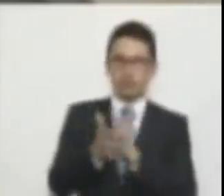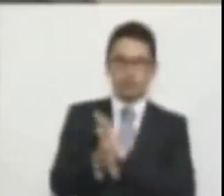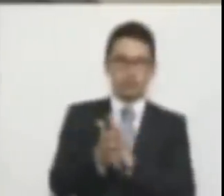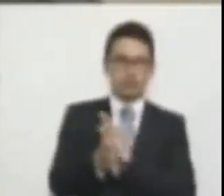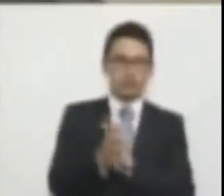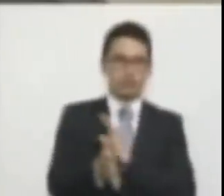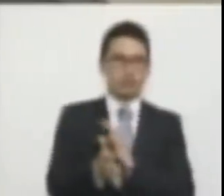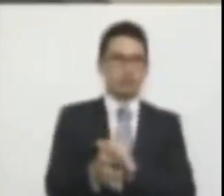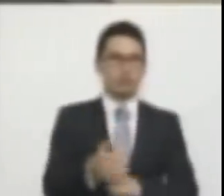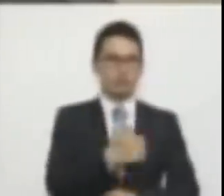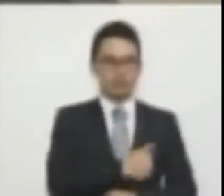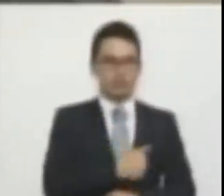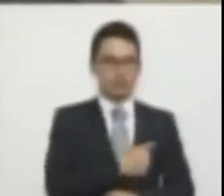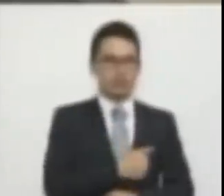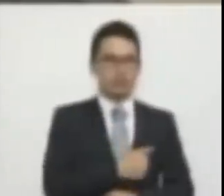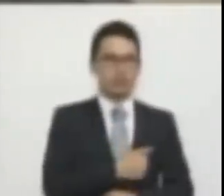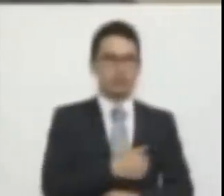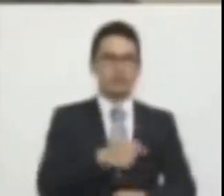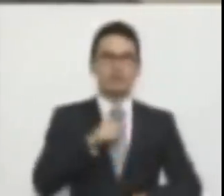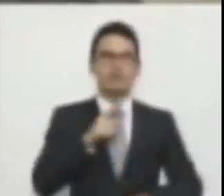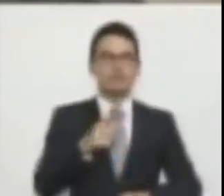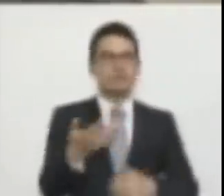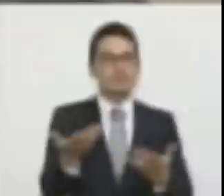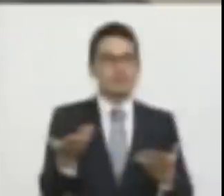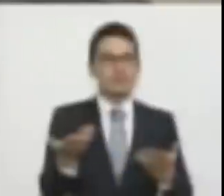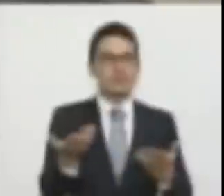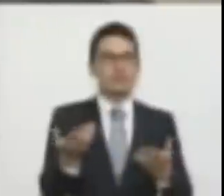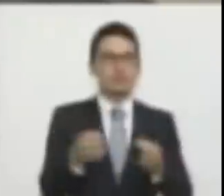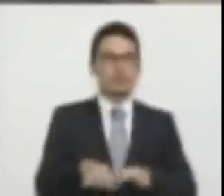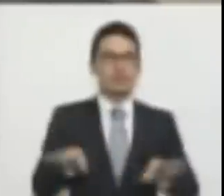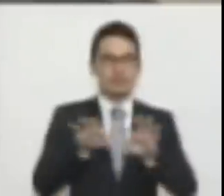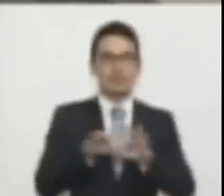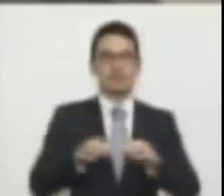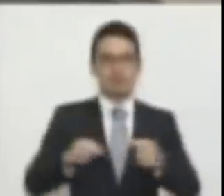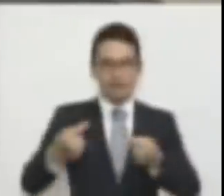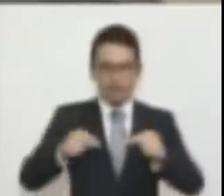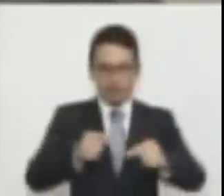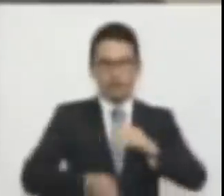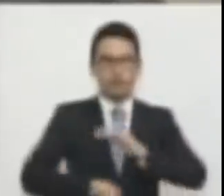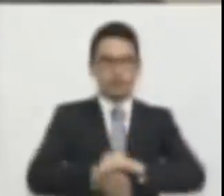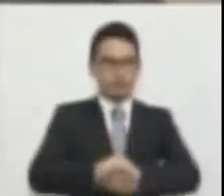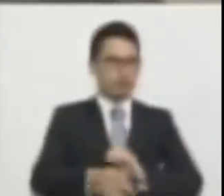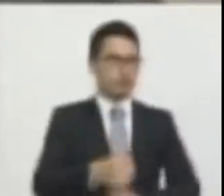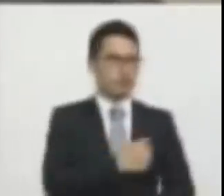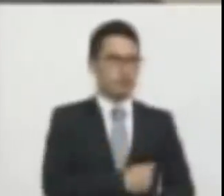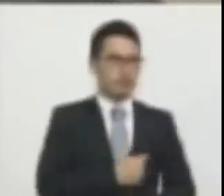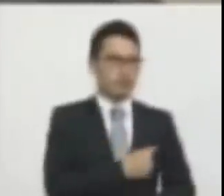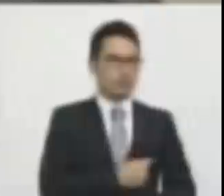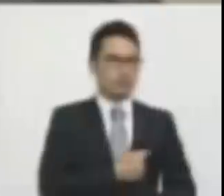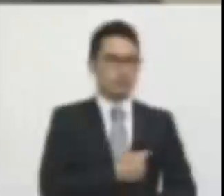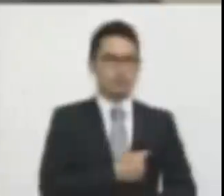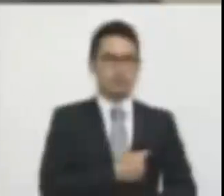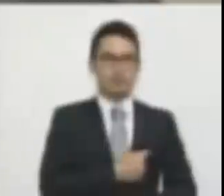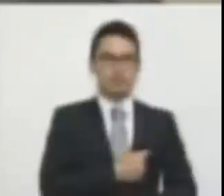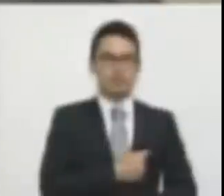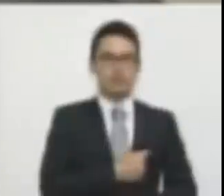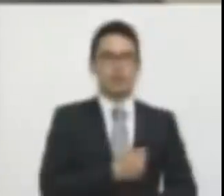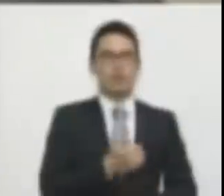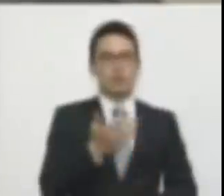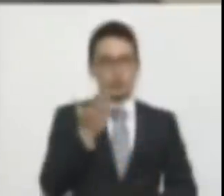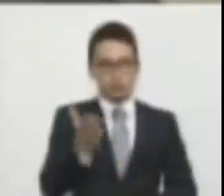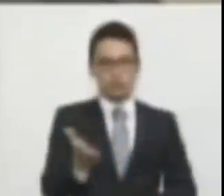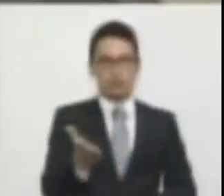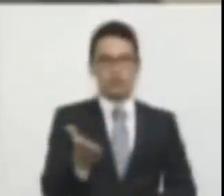El lío es que tenemos que darle curso al debate. ¿No? Usted tiene toda